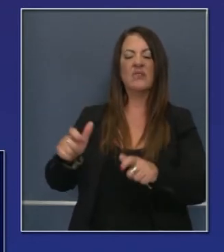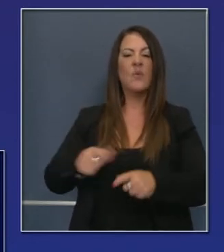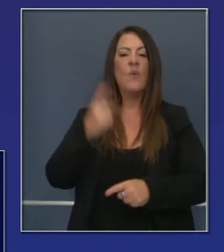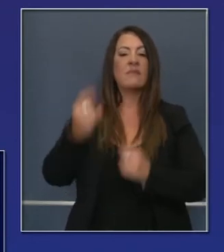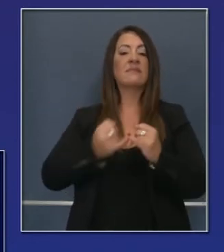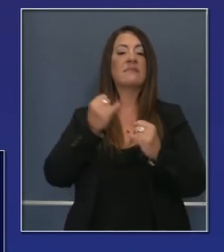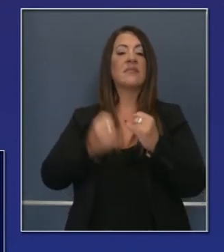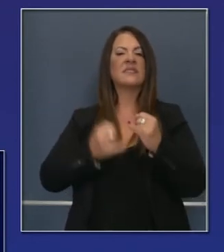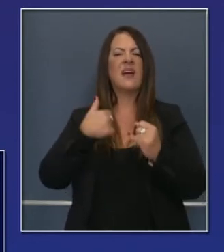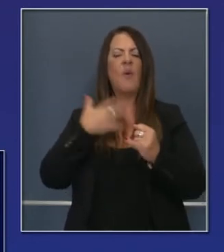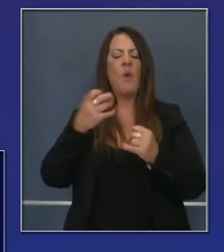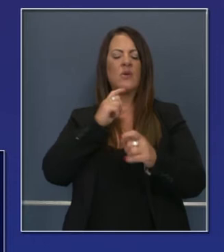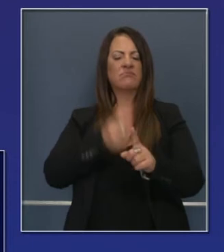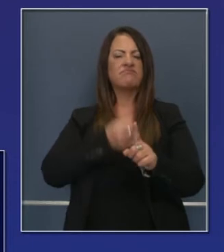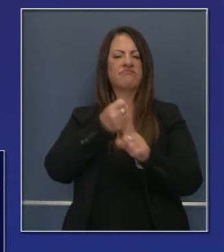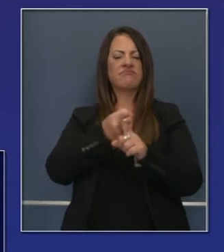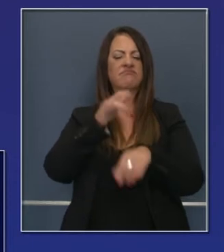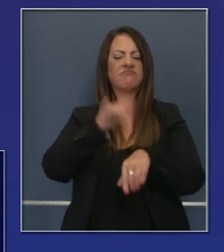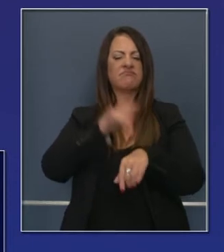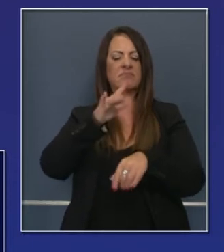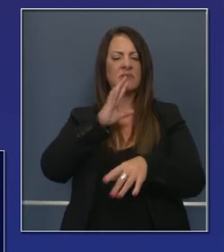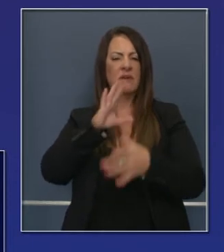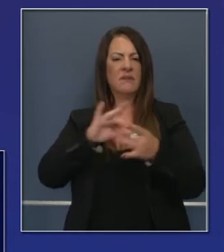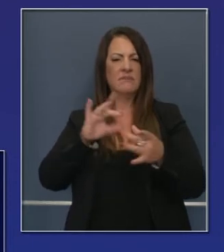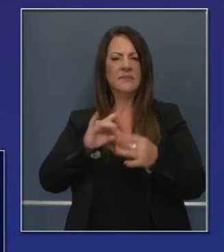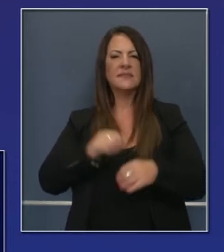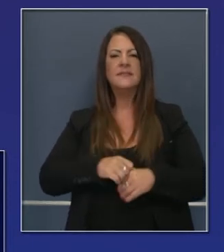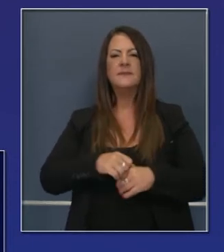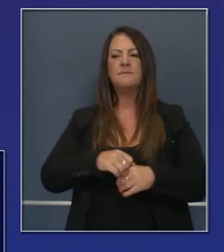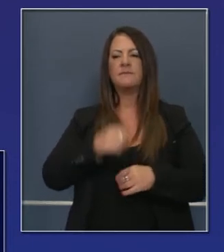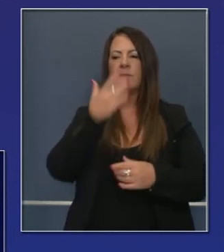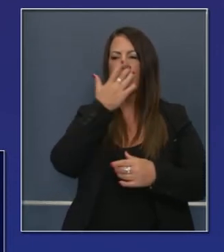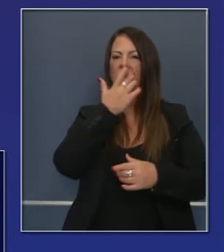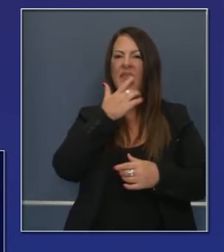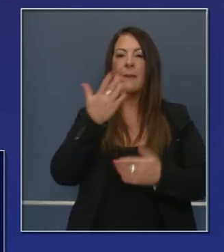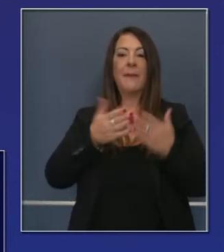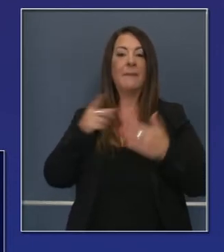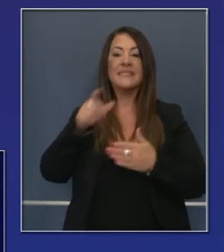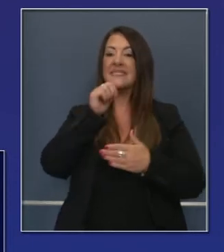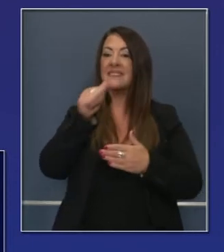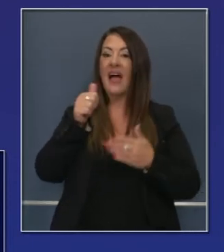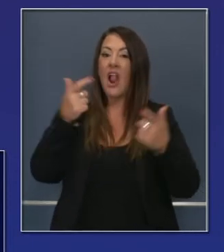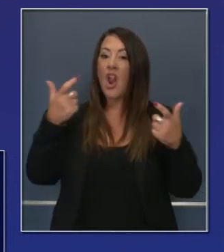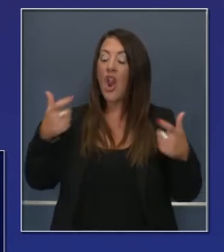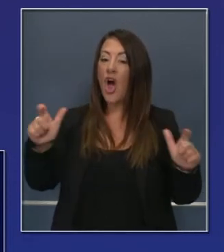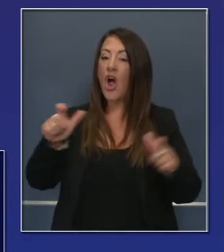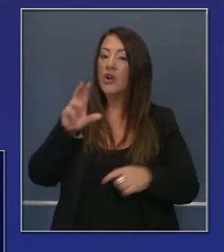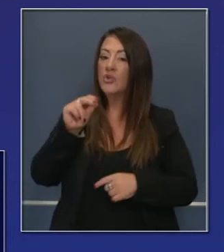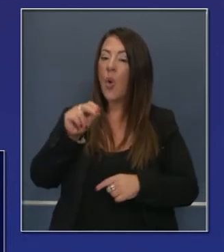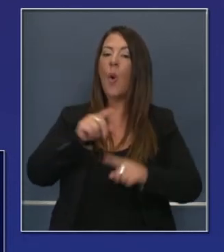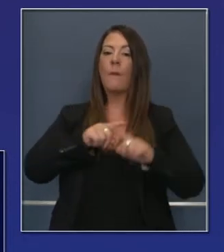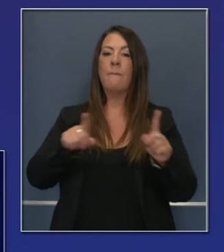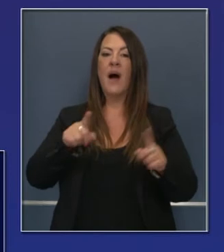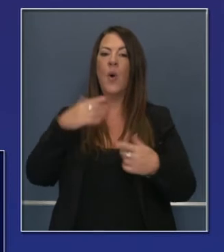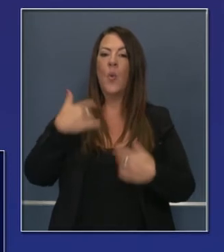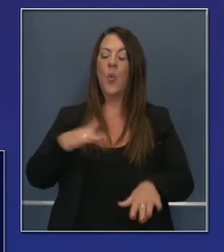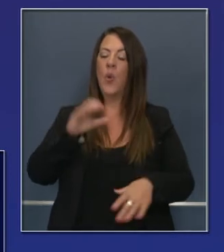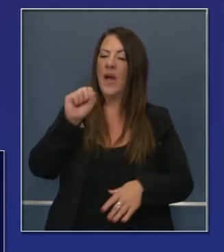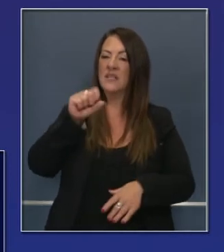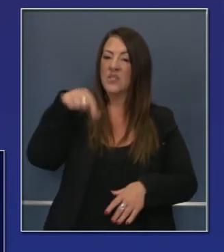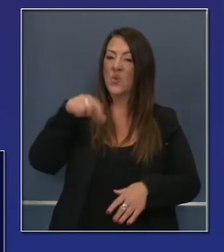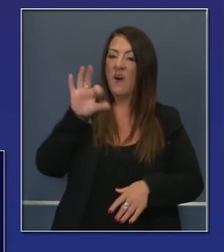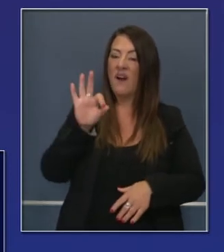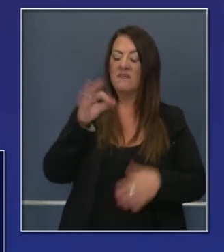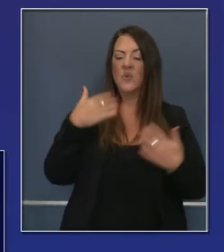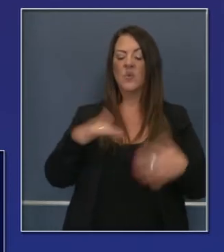hemos tenido. El último que quería mencionar es el que tal vez no sea tan grande en escala. Es el es